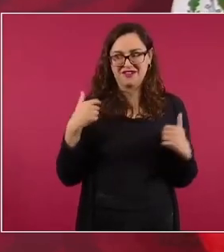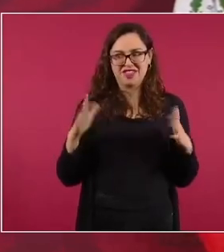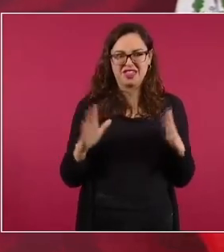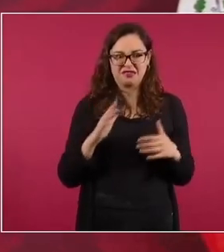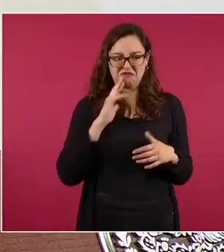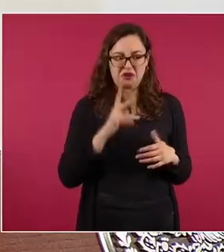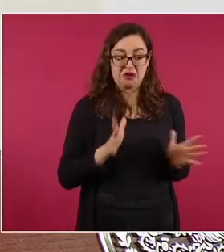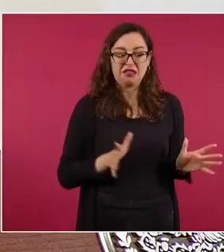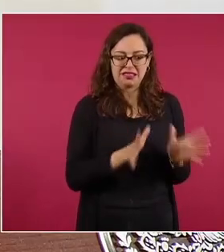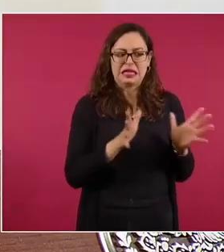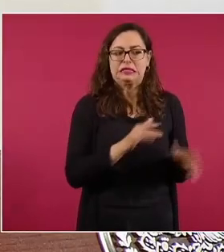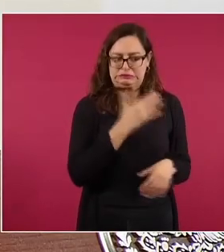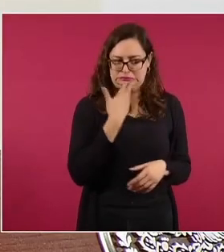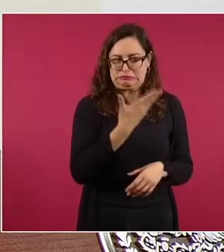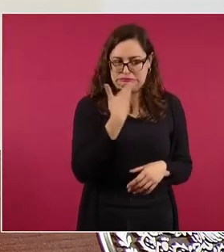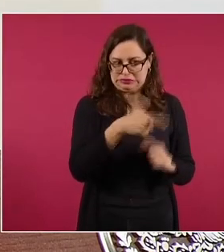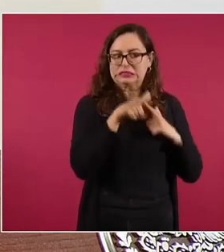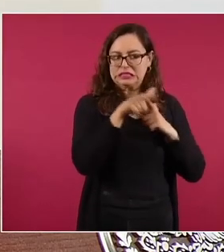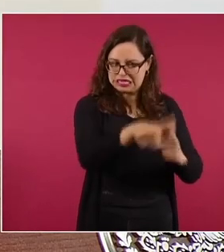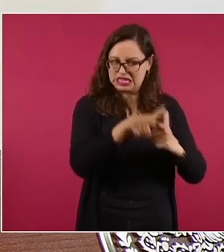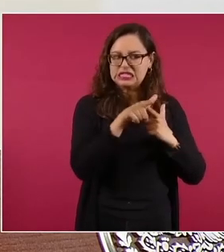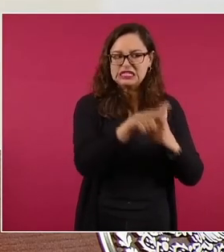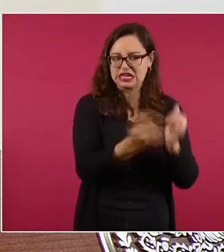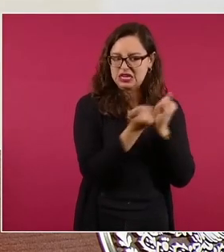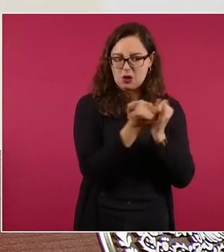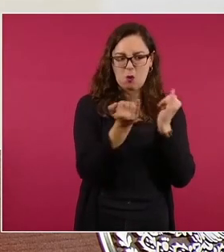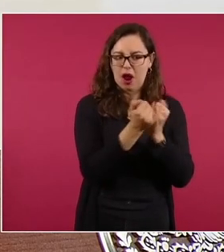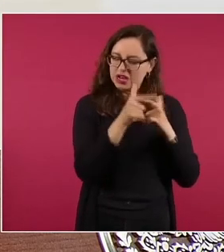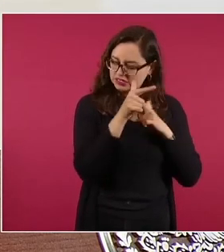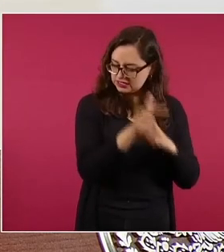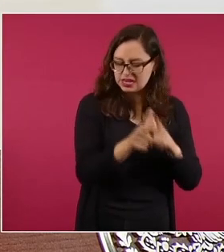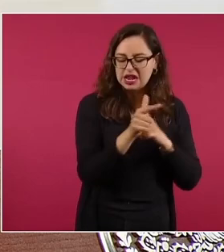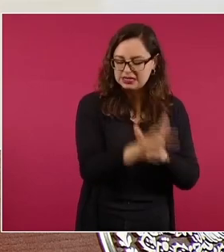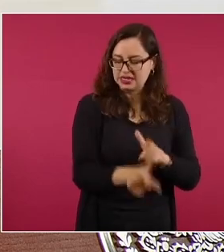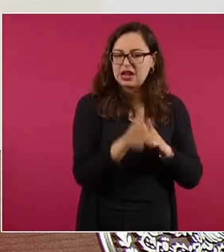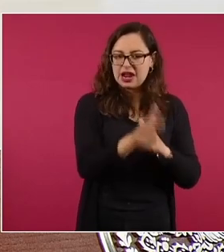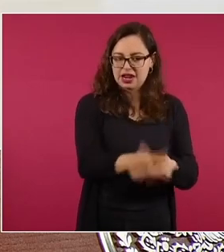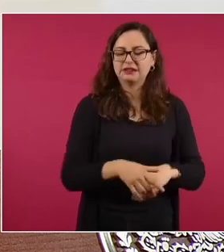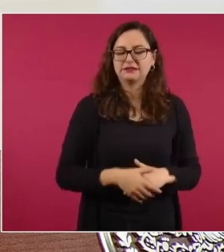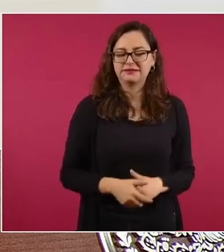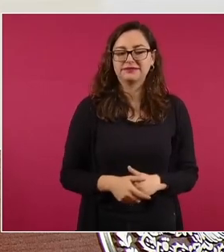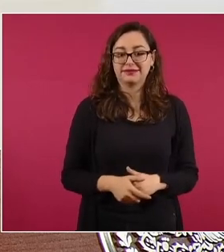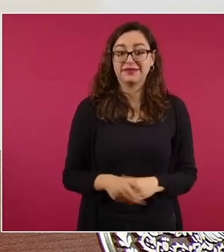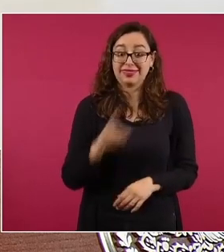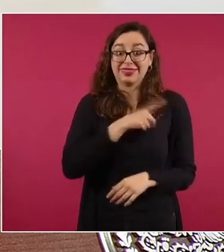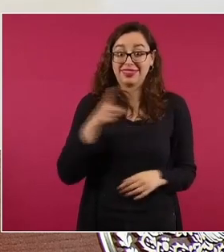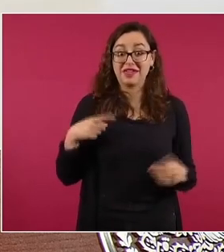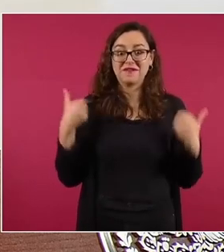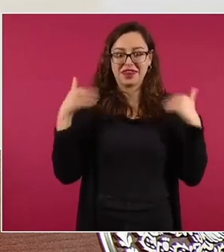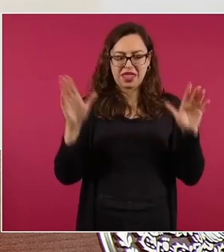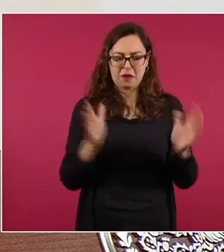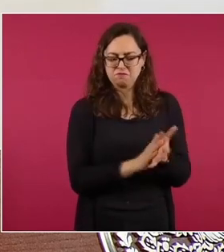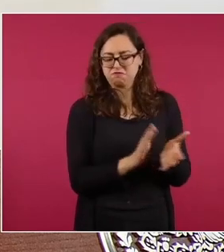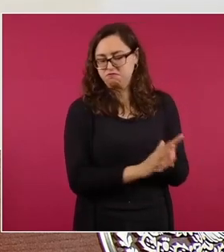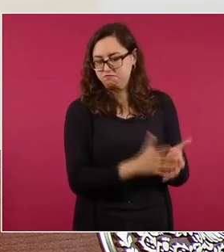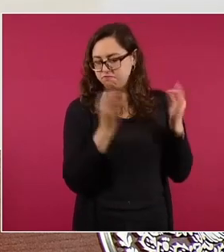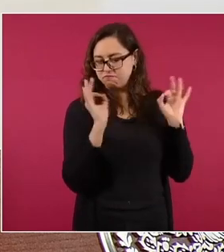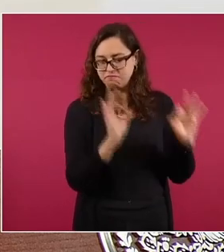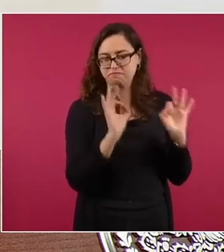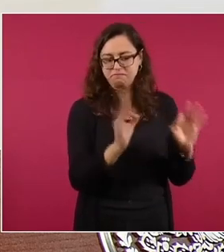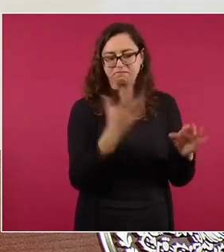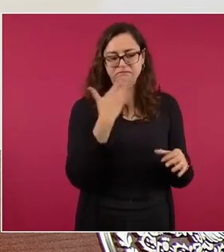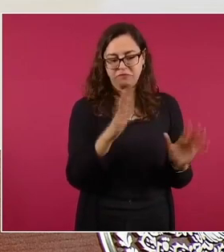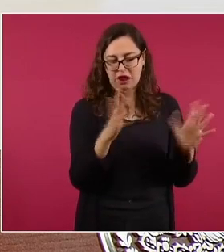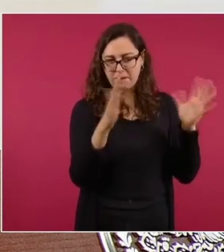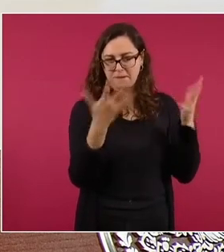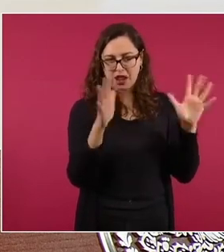síganle, van bien, ahí la llevan, aplausos. Por eso